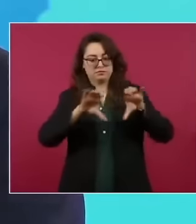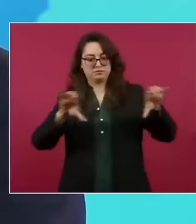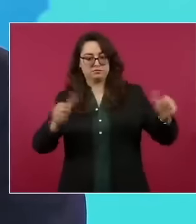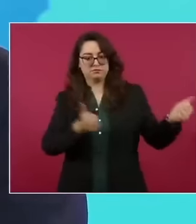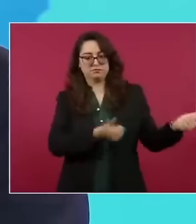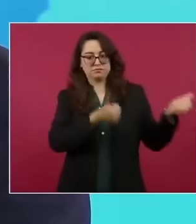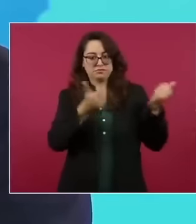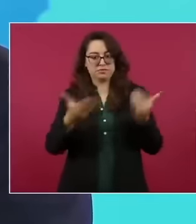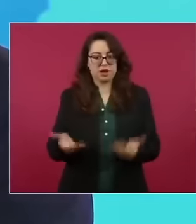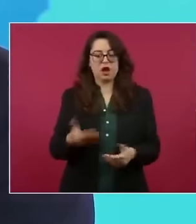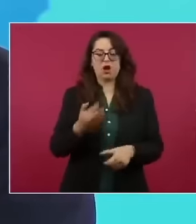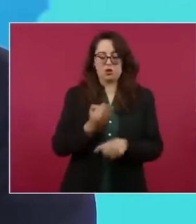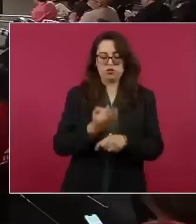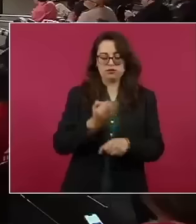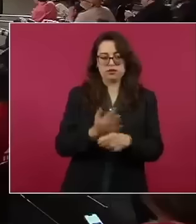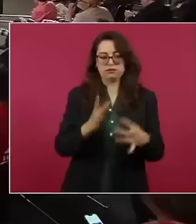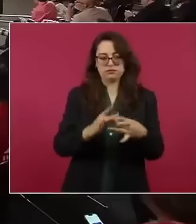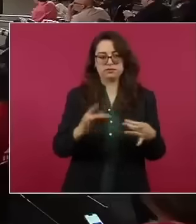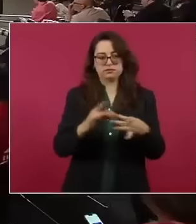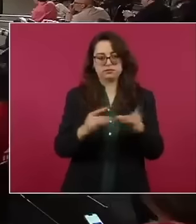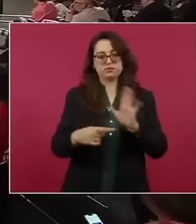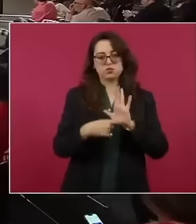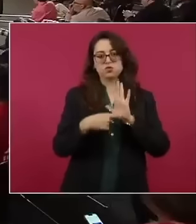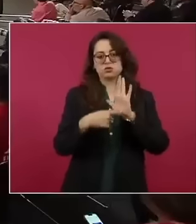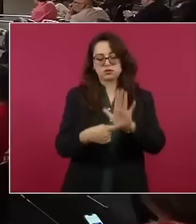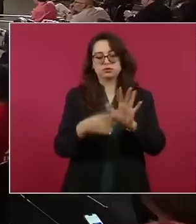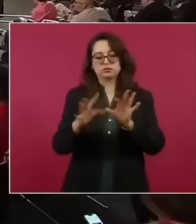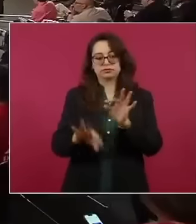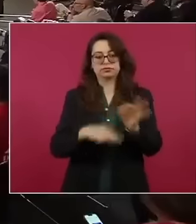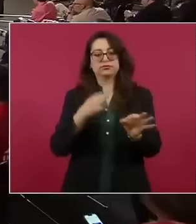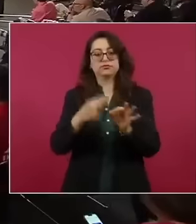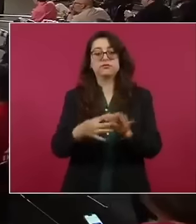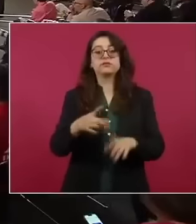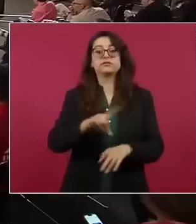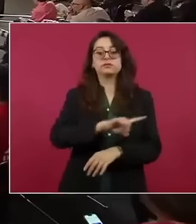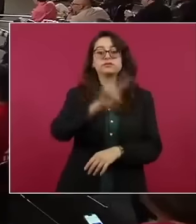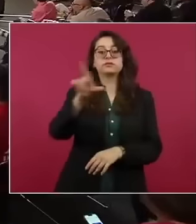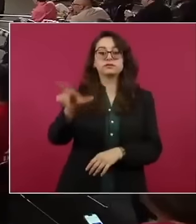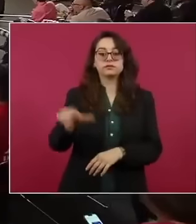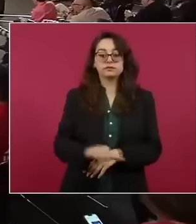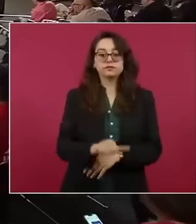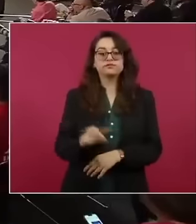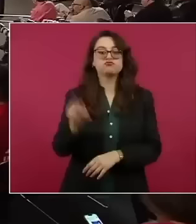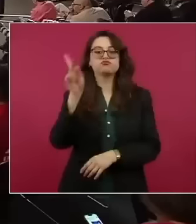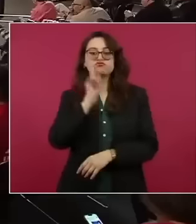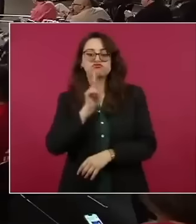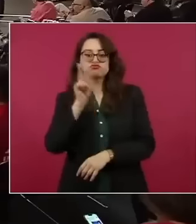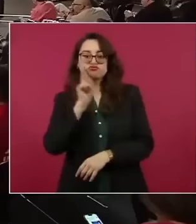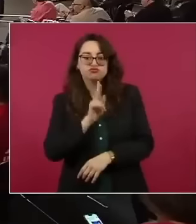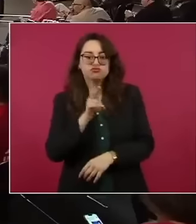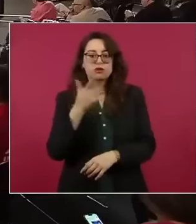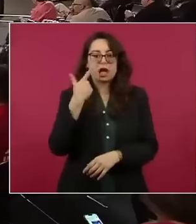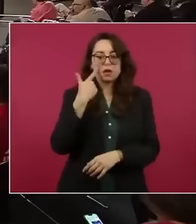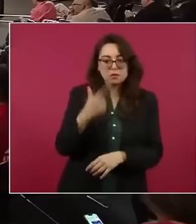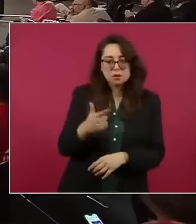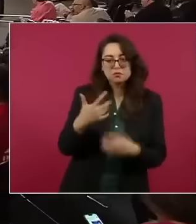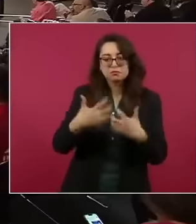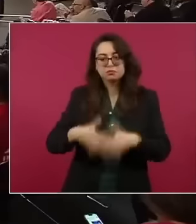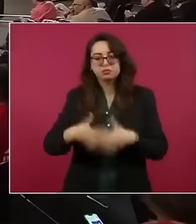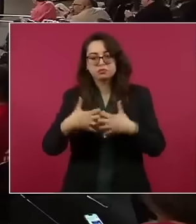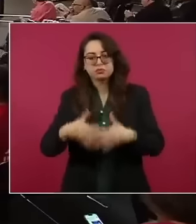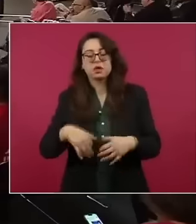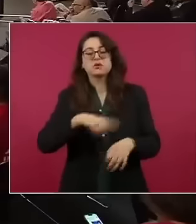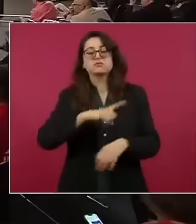procedimiento. Posteriormente, a la llegada del tren habrá un periodo de pruebas estáticas. A partir de